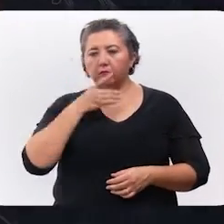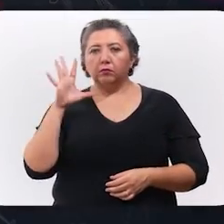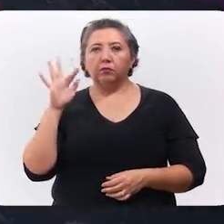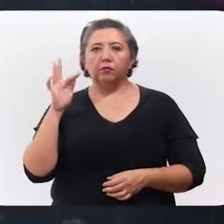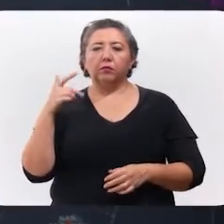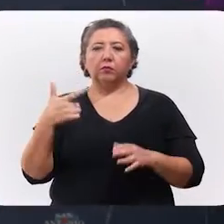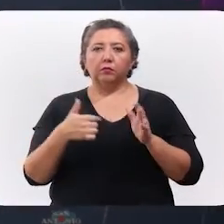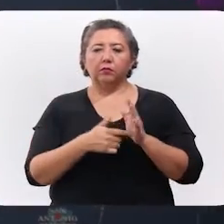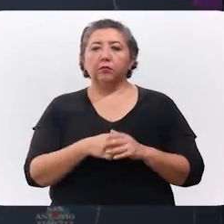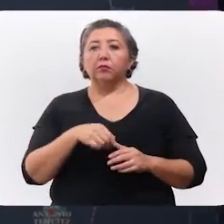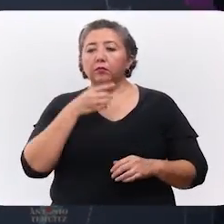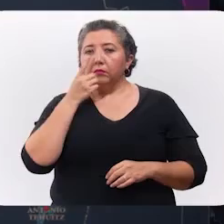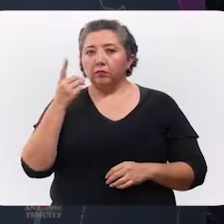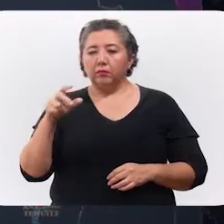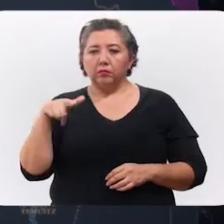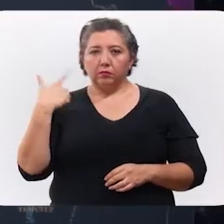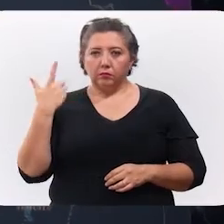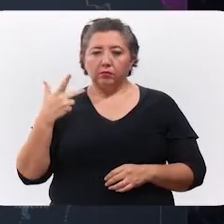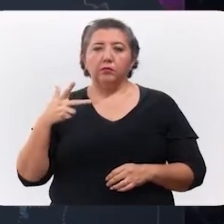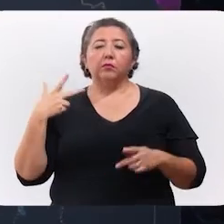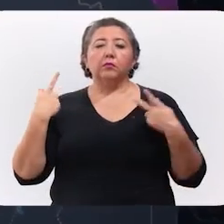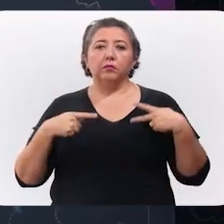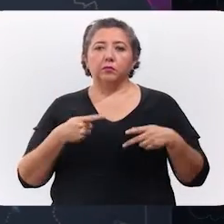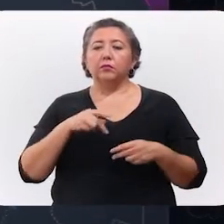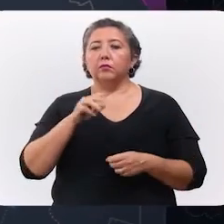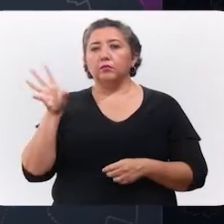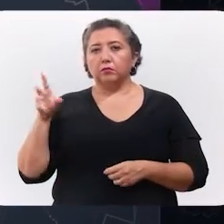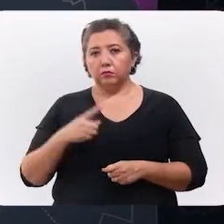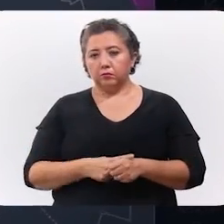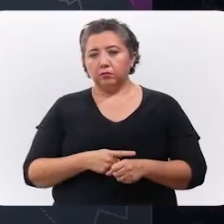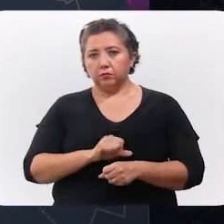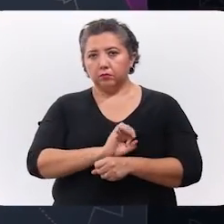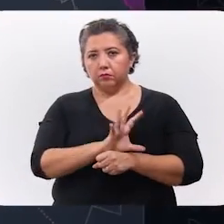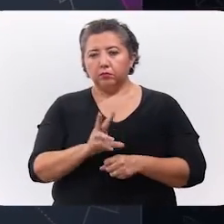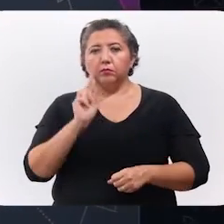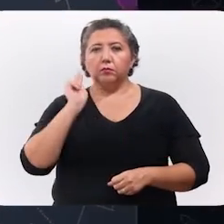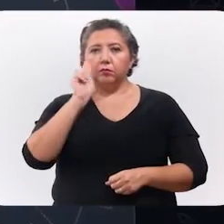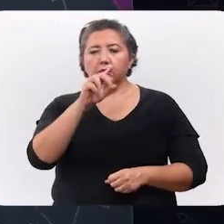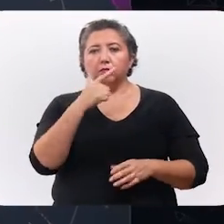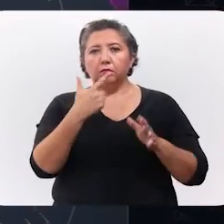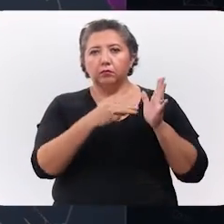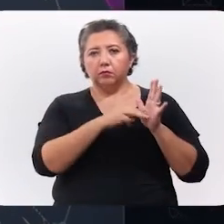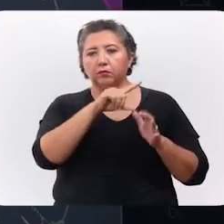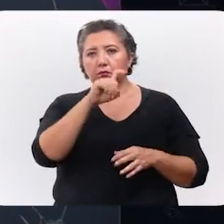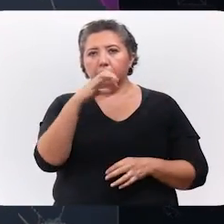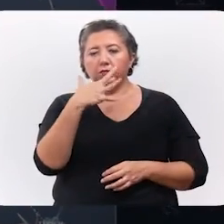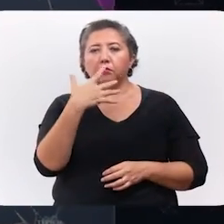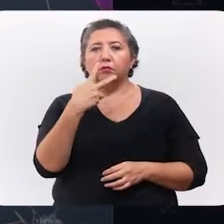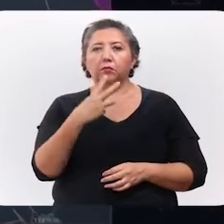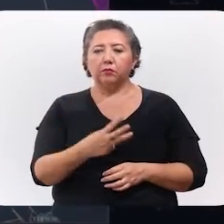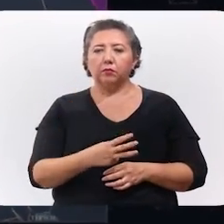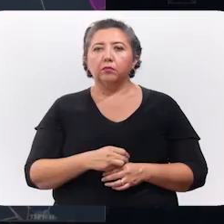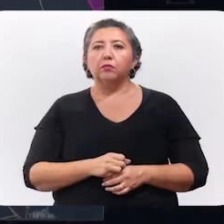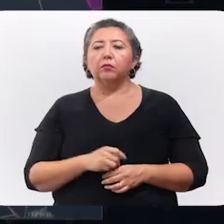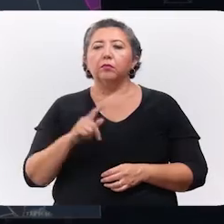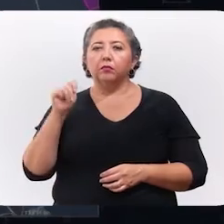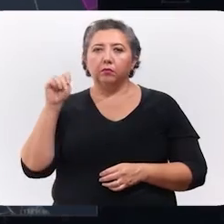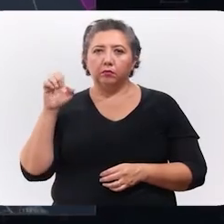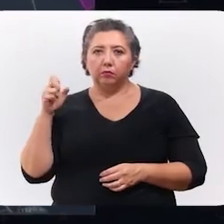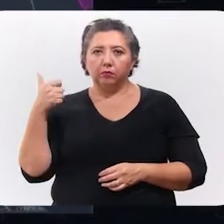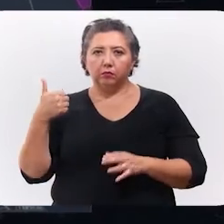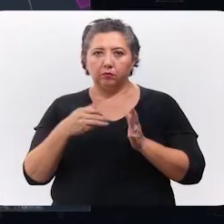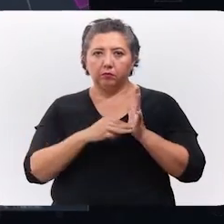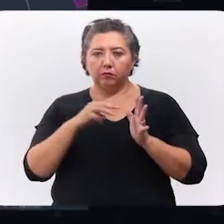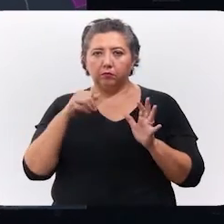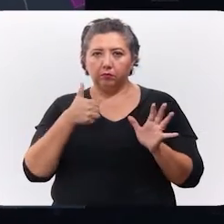47.013 personas contagiadas de coronavirus que viven en la zona norte, 12.153, en la zona oriente,